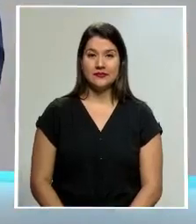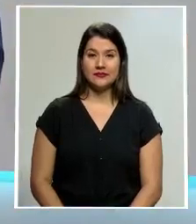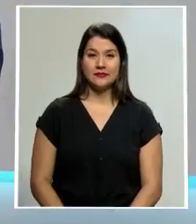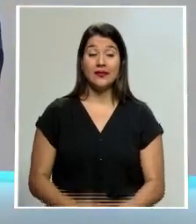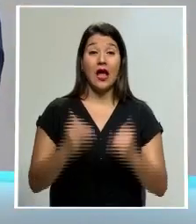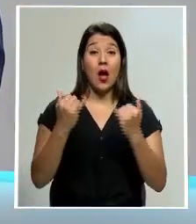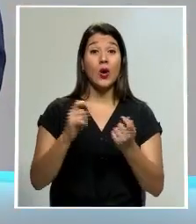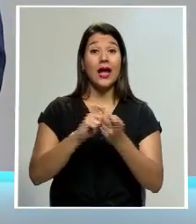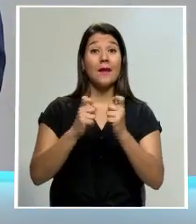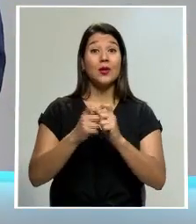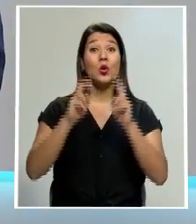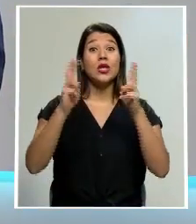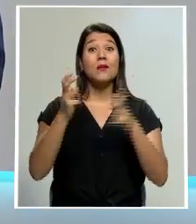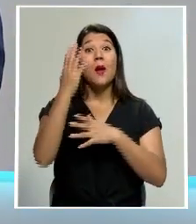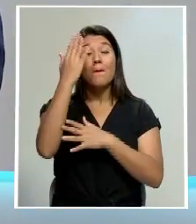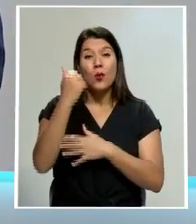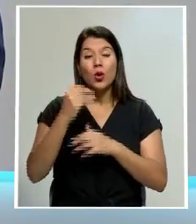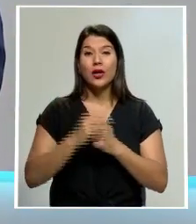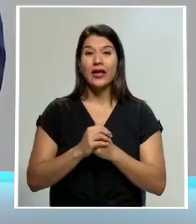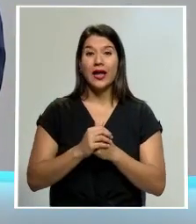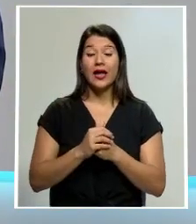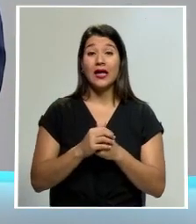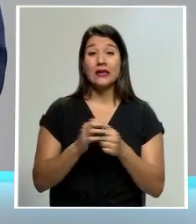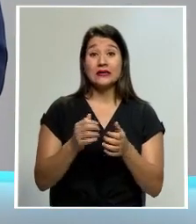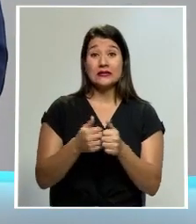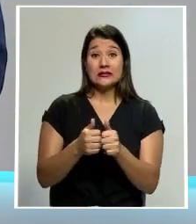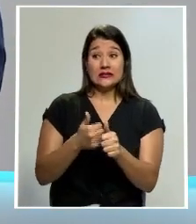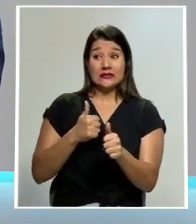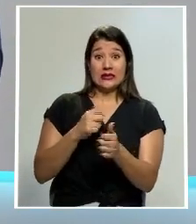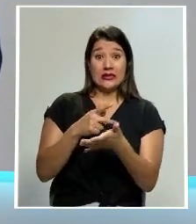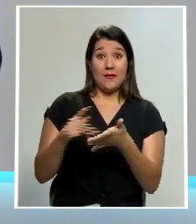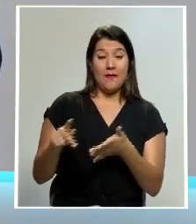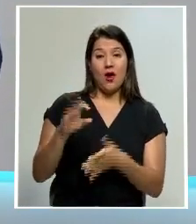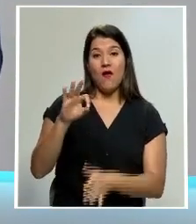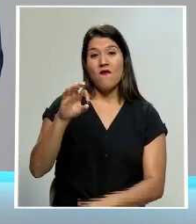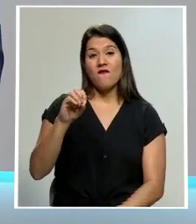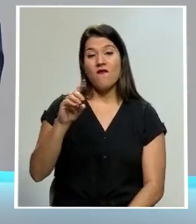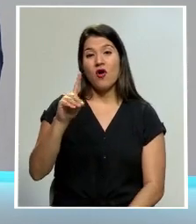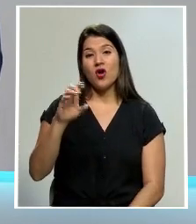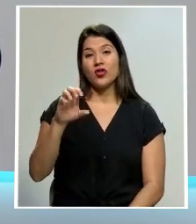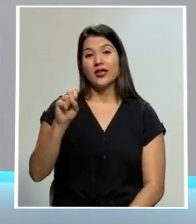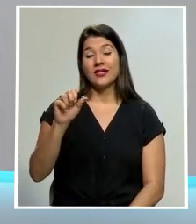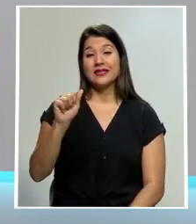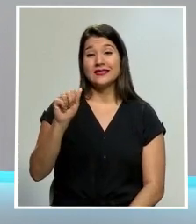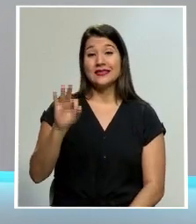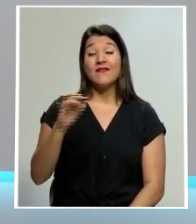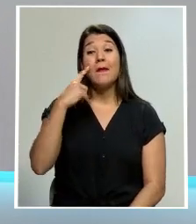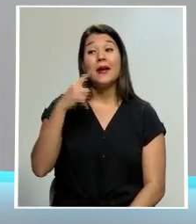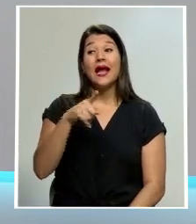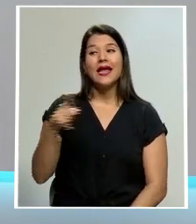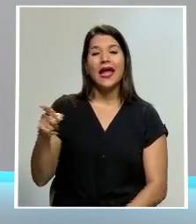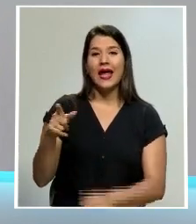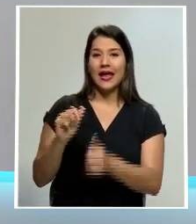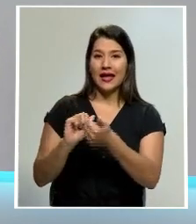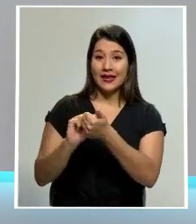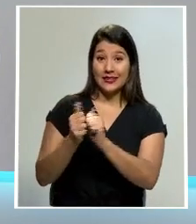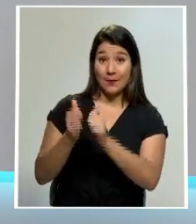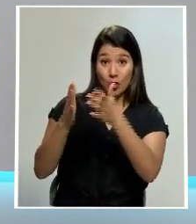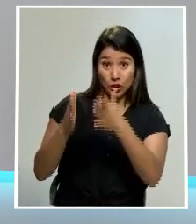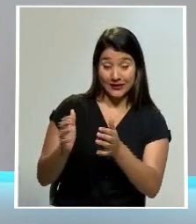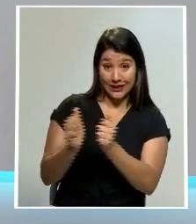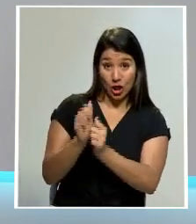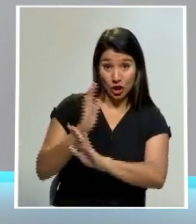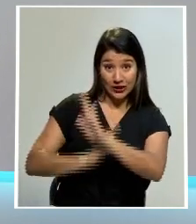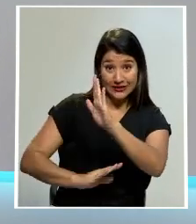Cambiamos de tema porque un atraso en el giro de dinero que debe hacer FODESAF para la participación y preparación de los paratletas en el ciclo olímpico